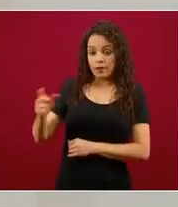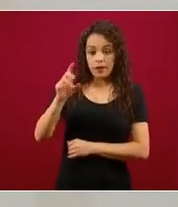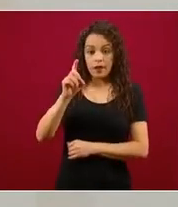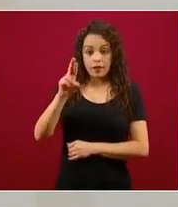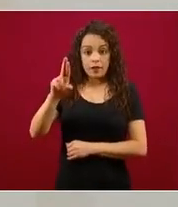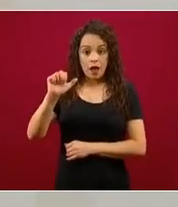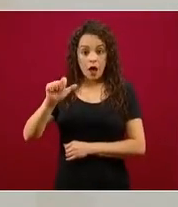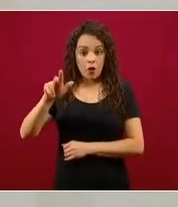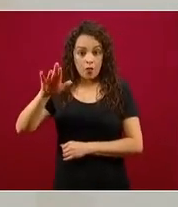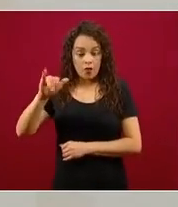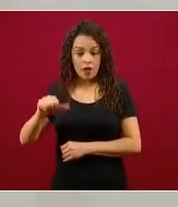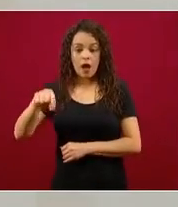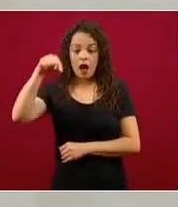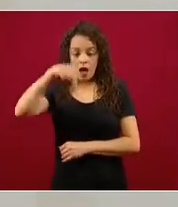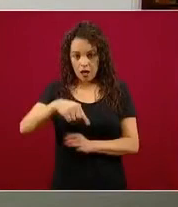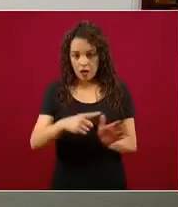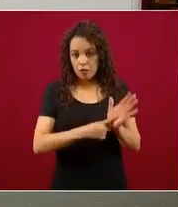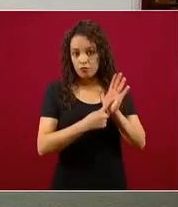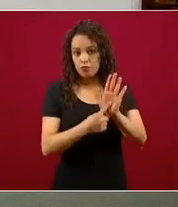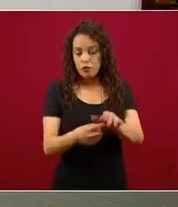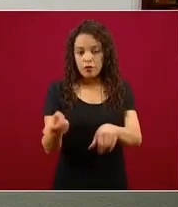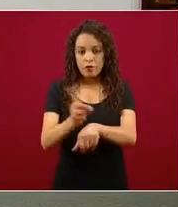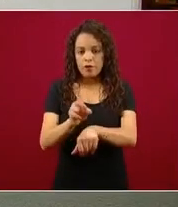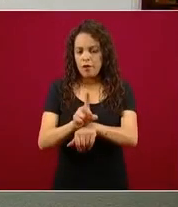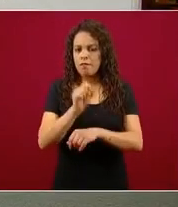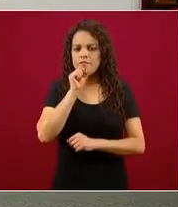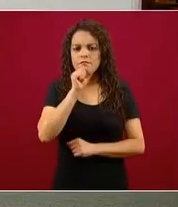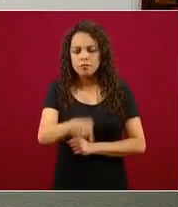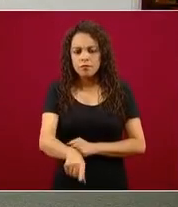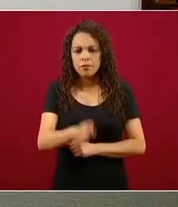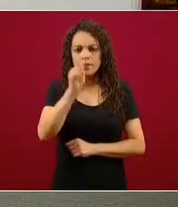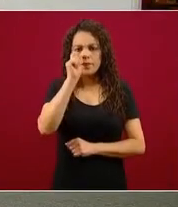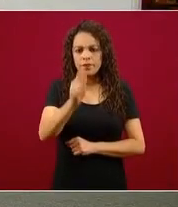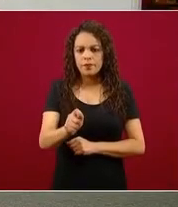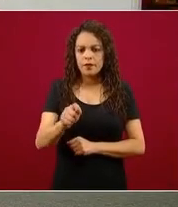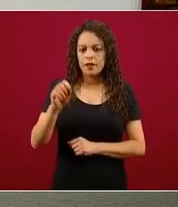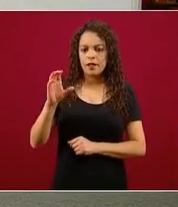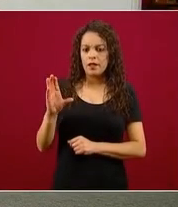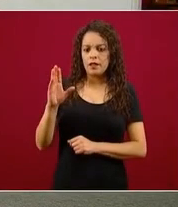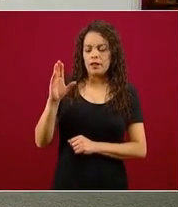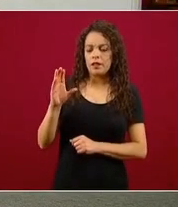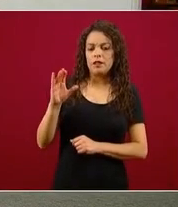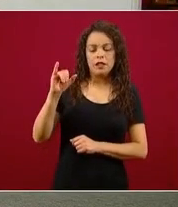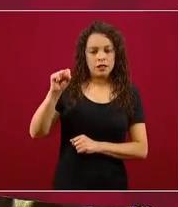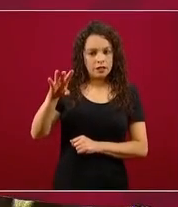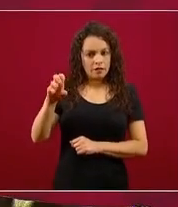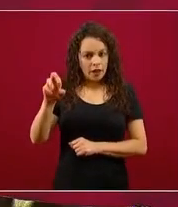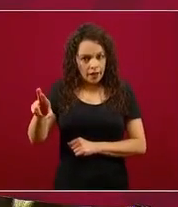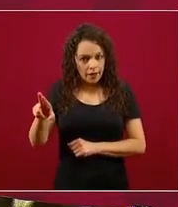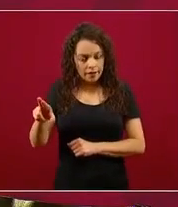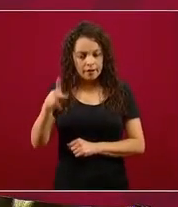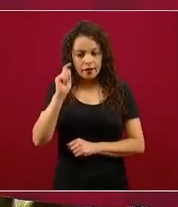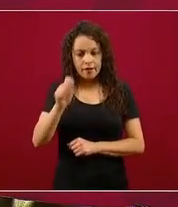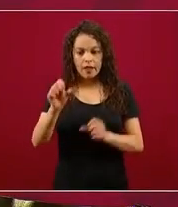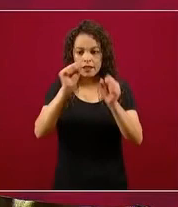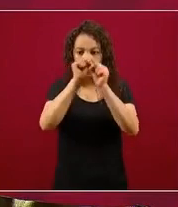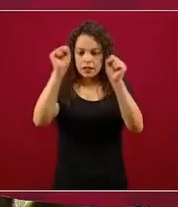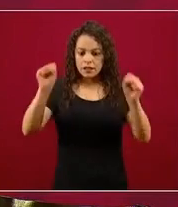aquí también todos los días es la red CISBER del Sistema